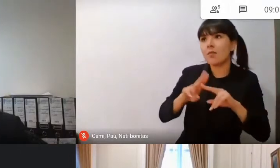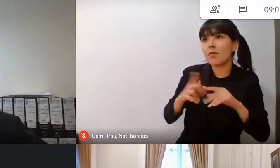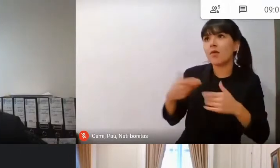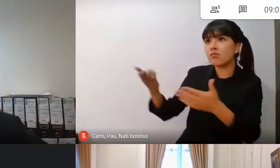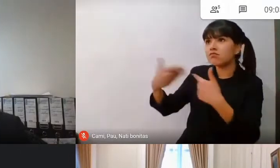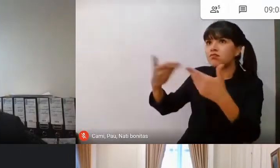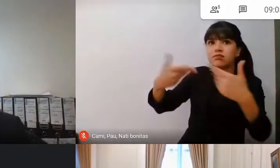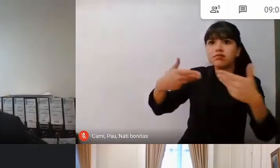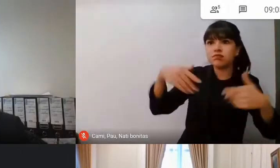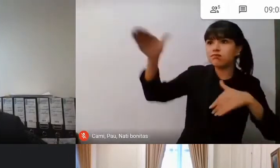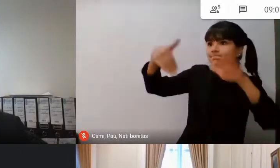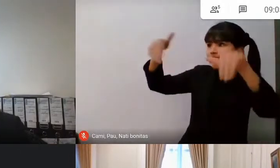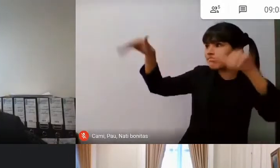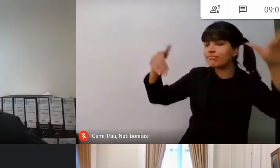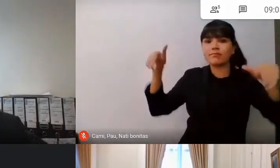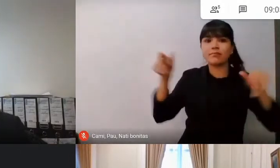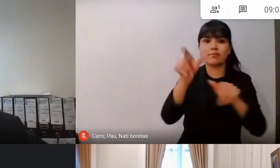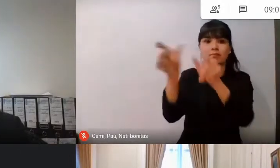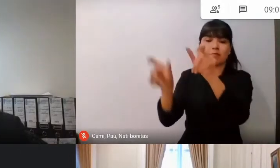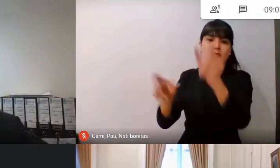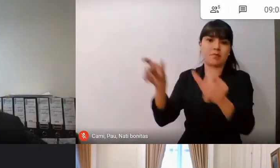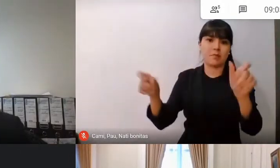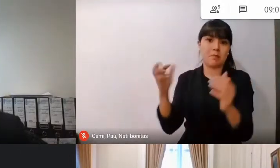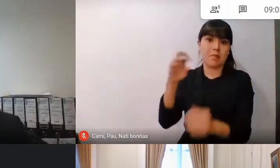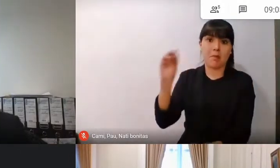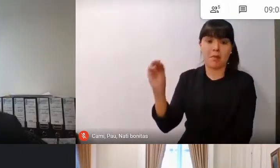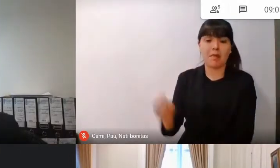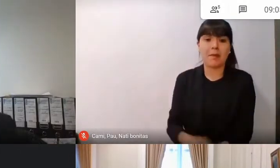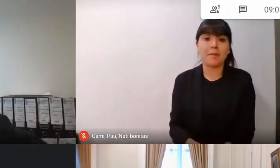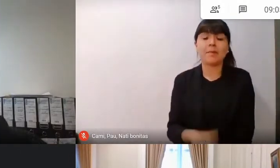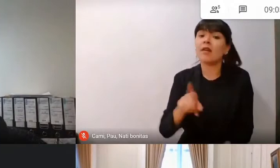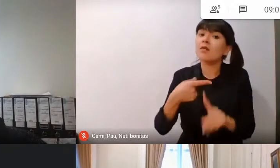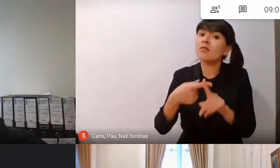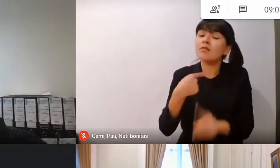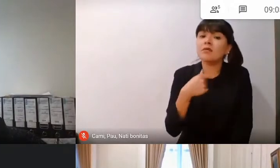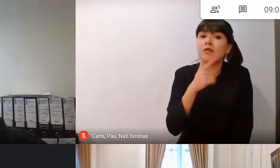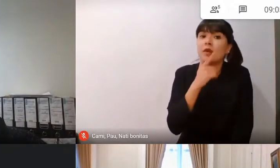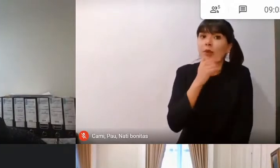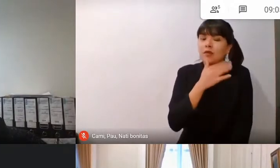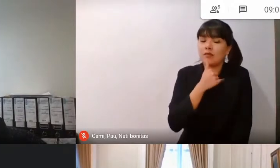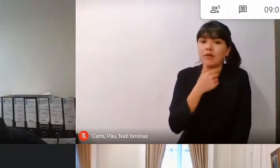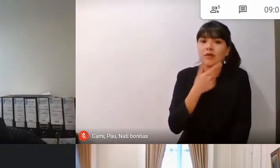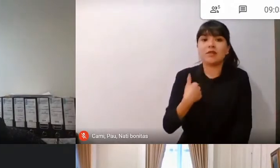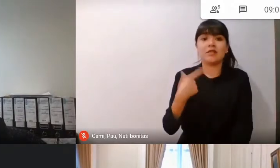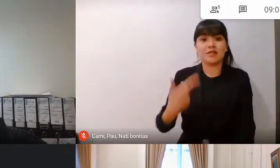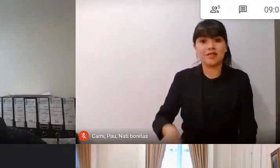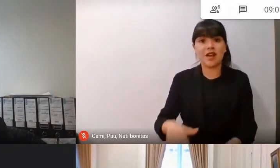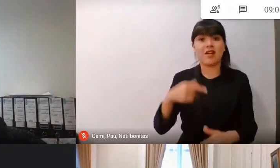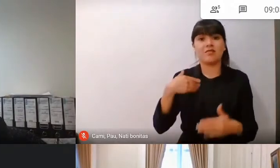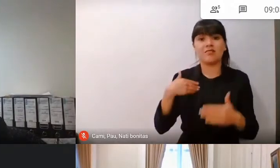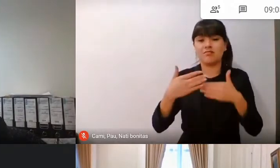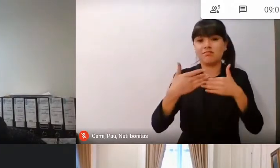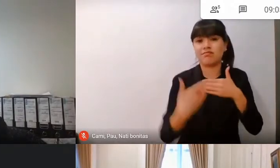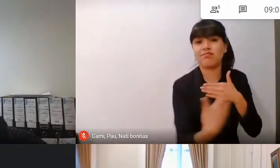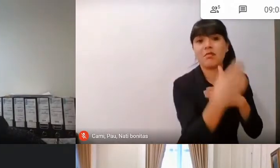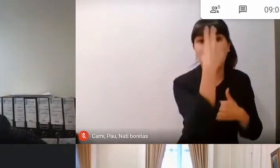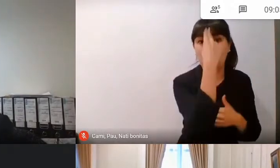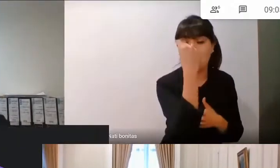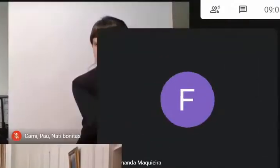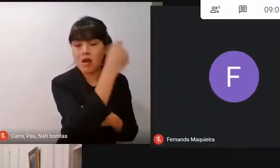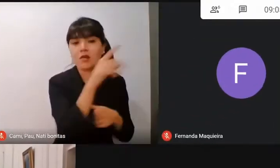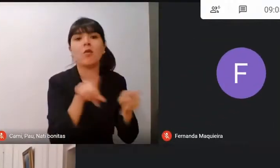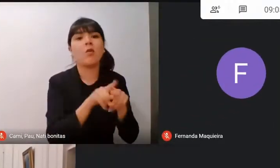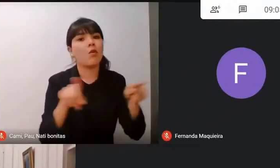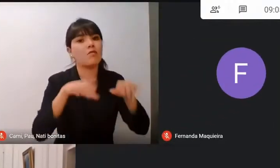mejor forma posible. Y además, no me cabe duda que en marzo vamos a seguir en modo COVID. No va ser un regreso de año escolar,